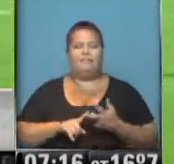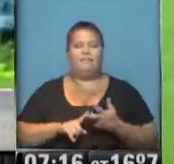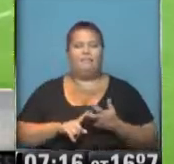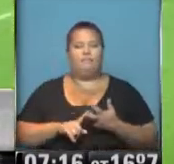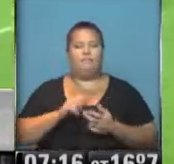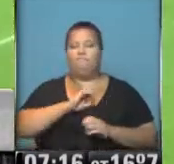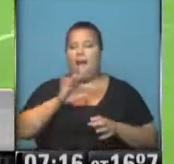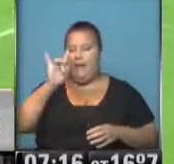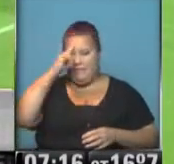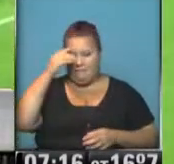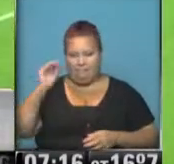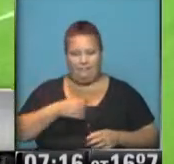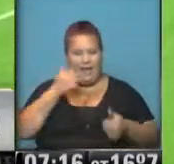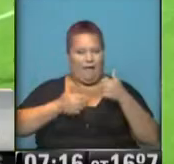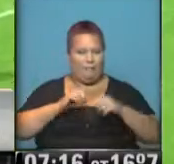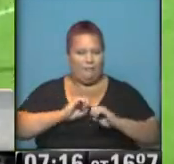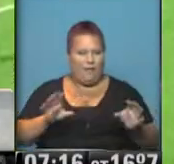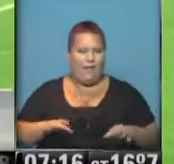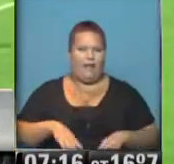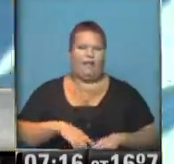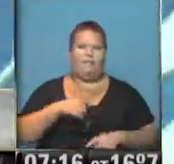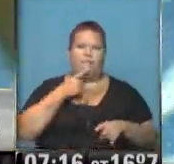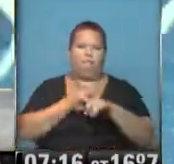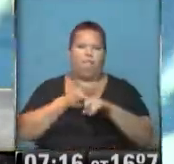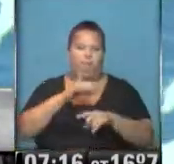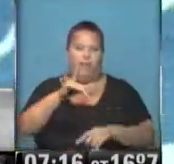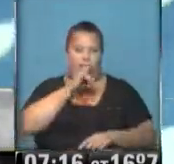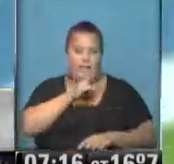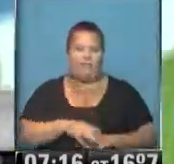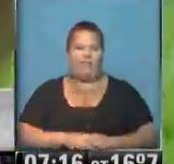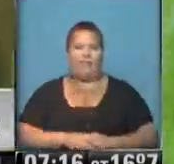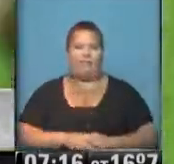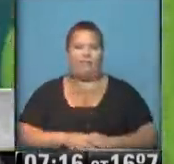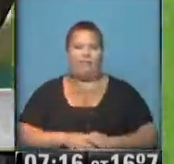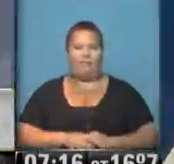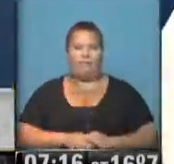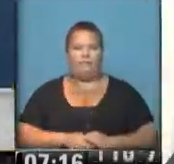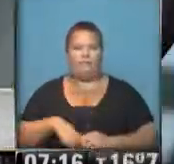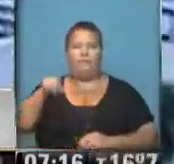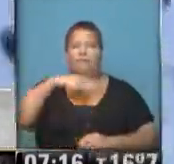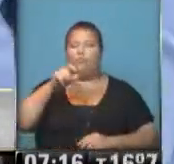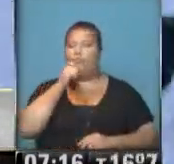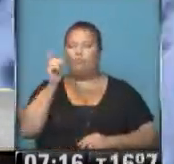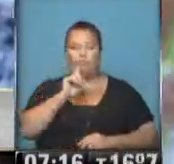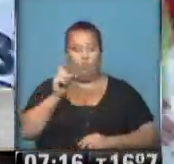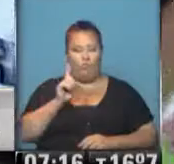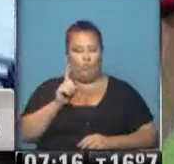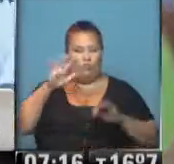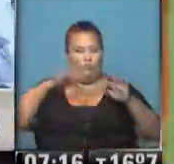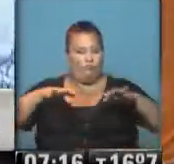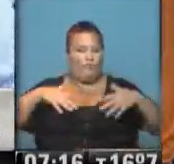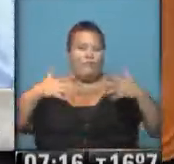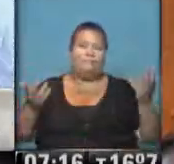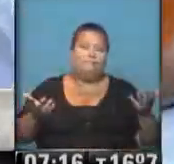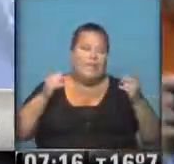va mal el rojo del campeonato. Discutido su técnico. A muchos hinchas no le gusta. Pero, de